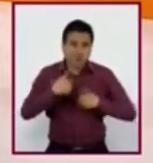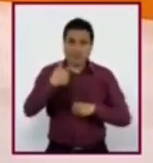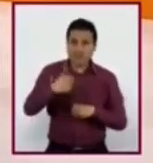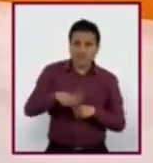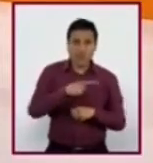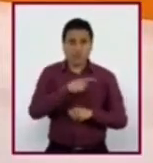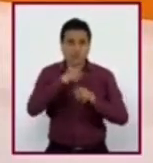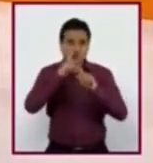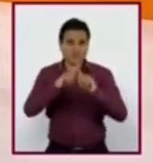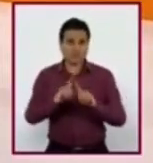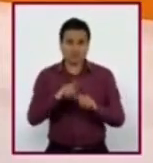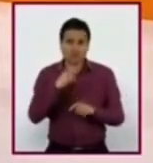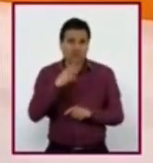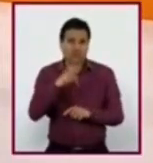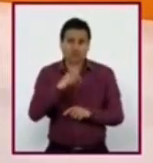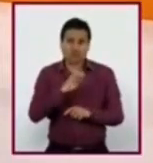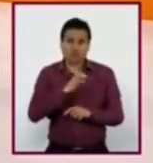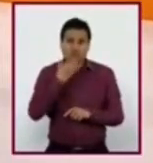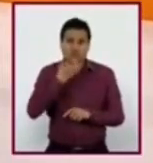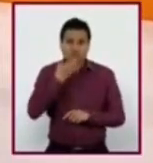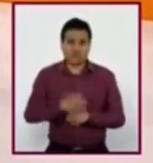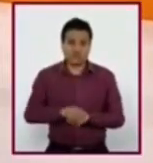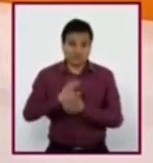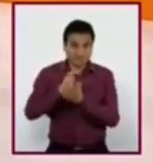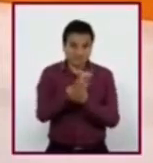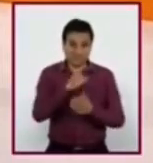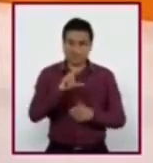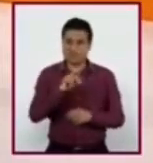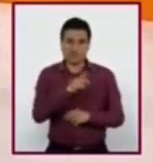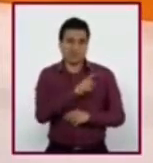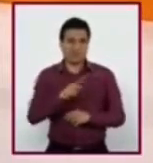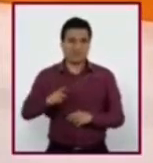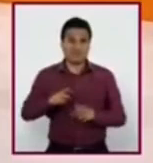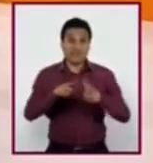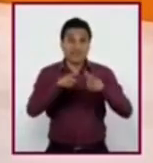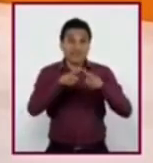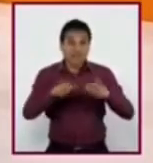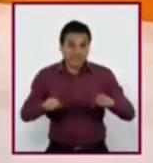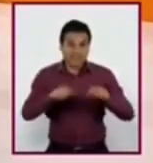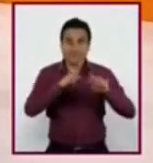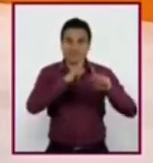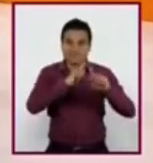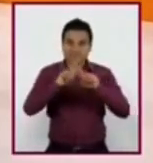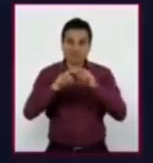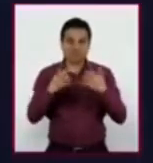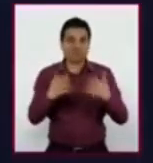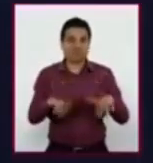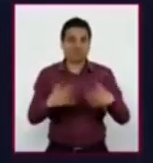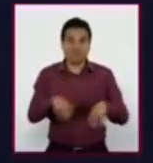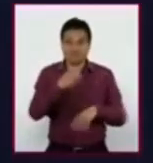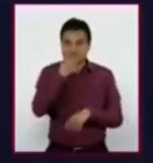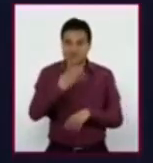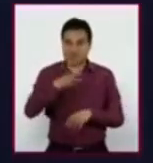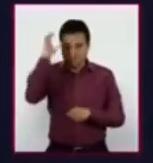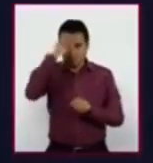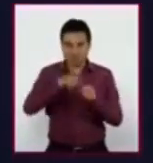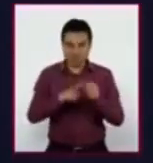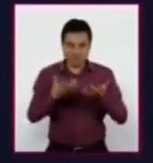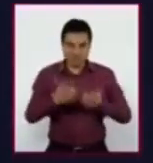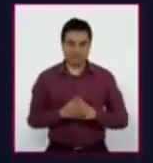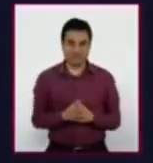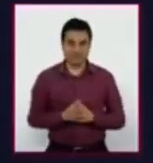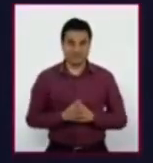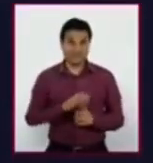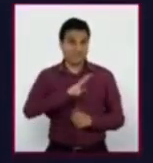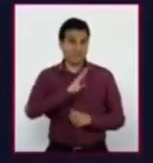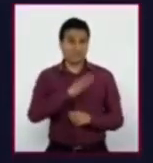para que sea discriminado, ya que la variedad lingüística y cultural es lo que enriquece el idioma. El español siempre está en